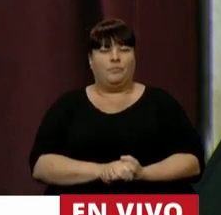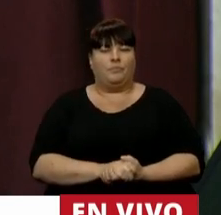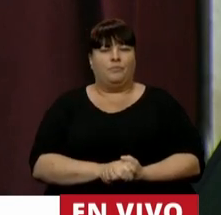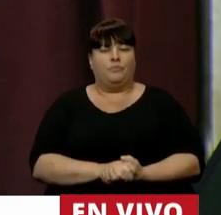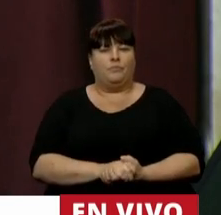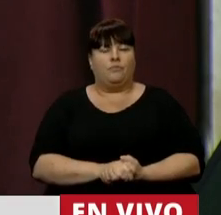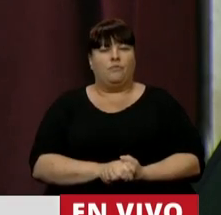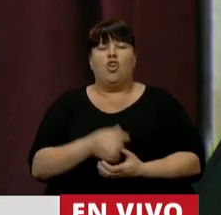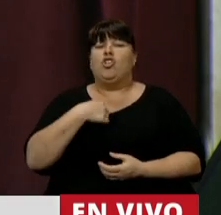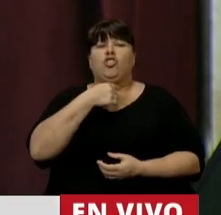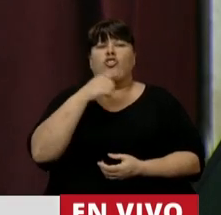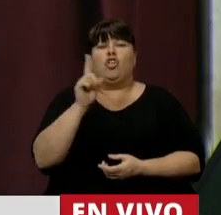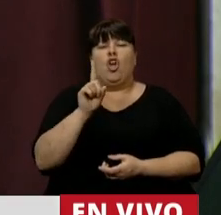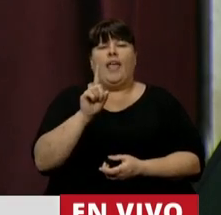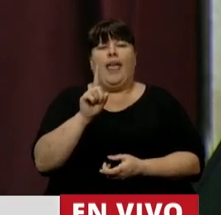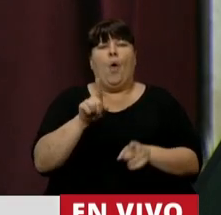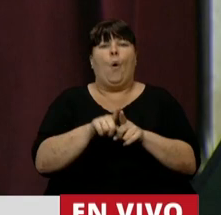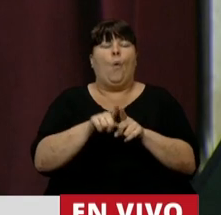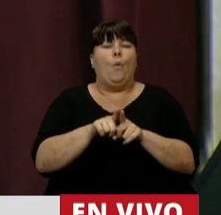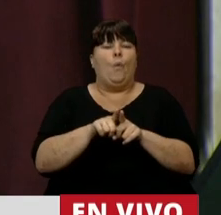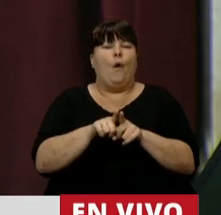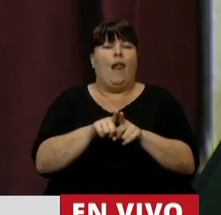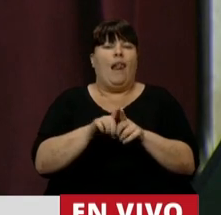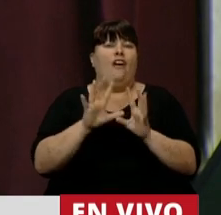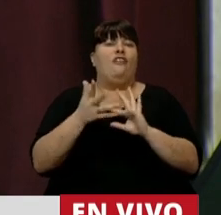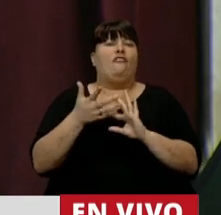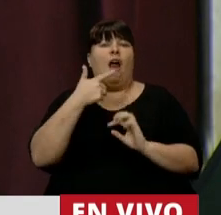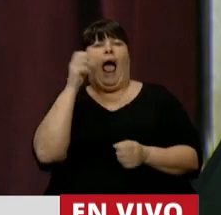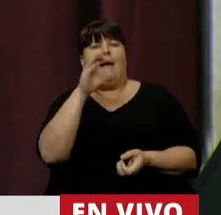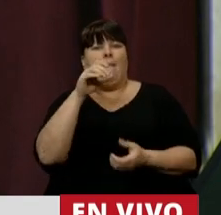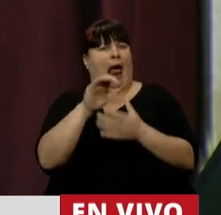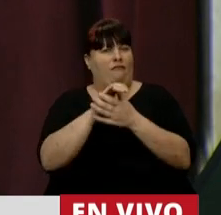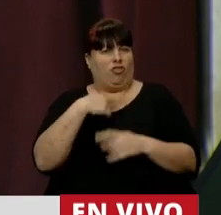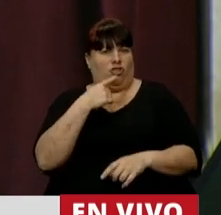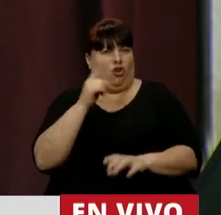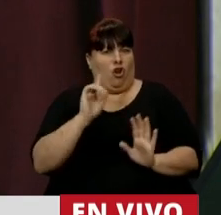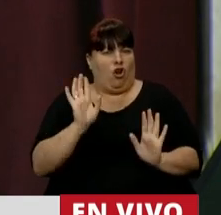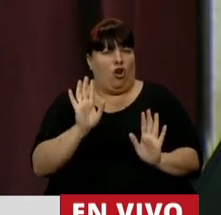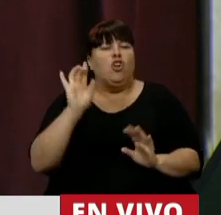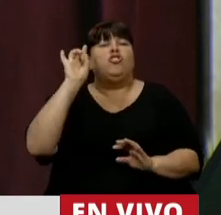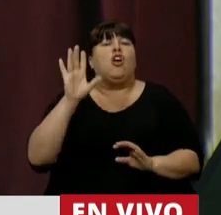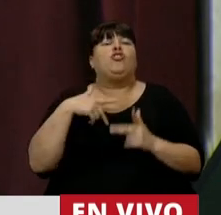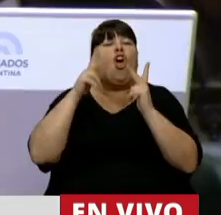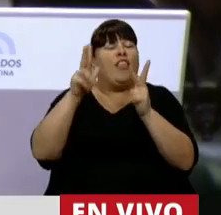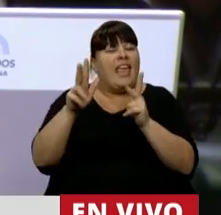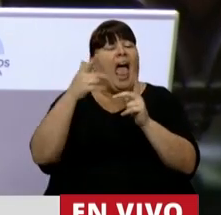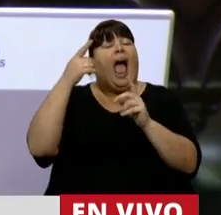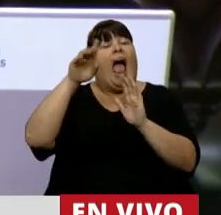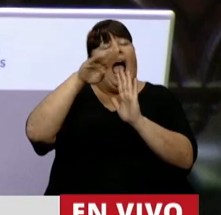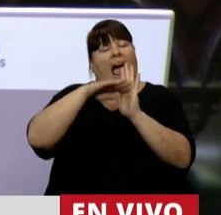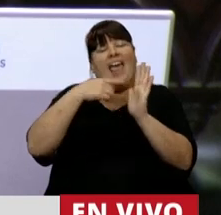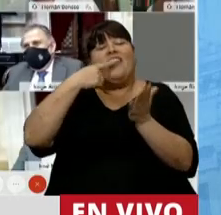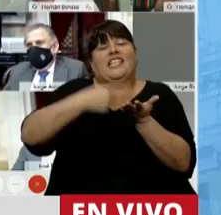Lo que menos quise es poder haber dado algún tipo de insulto al doctor Raúl Alfonsín, sino que dije que hay medidas